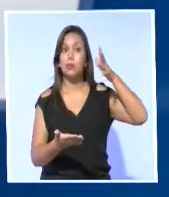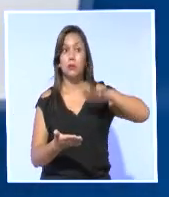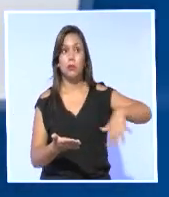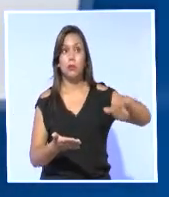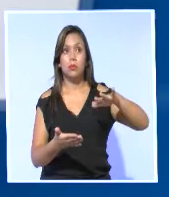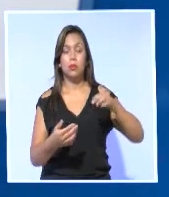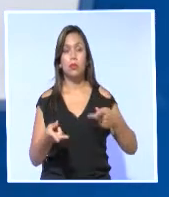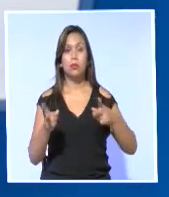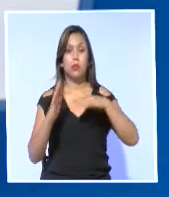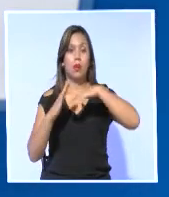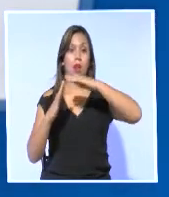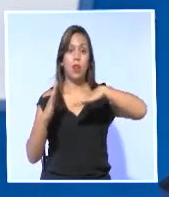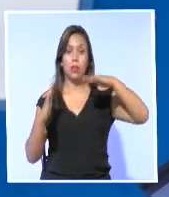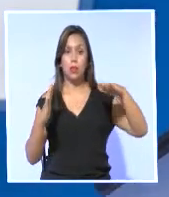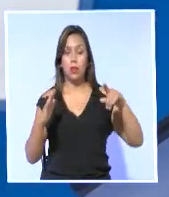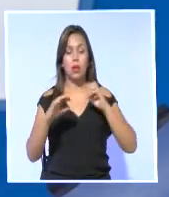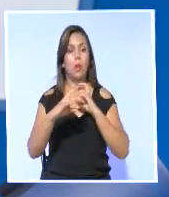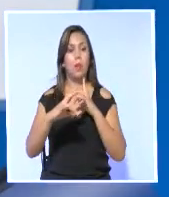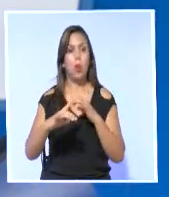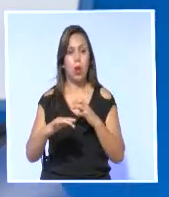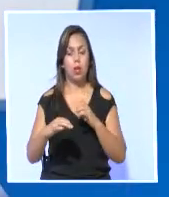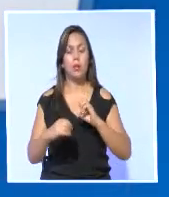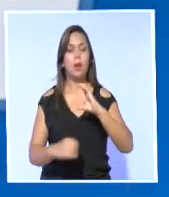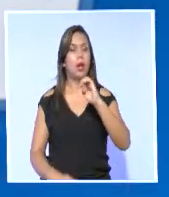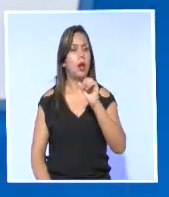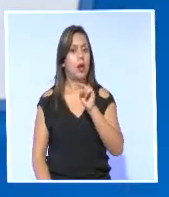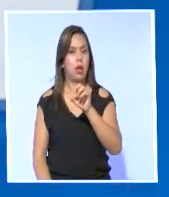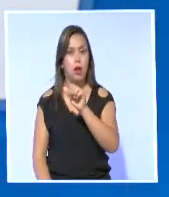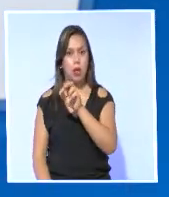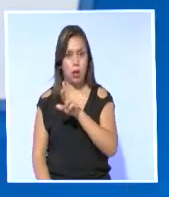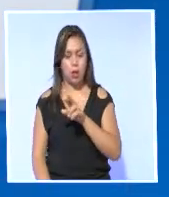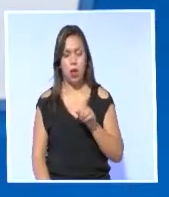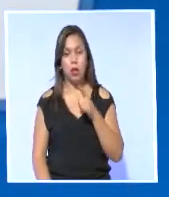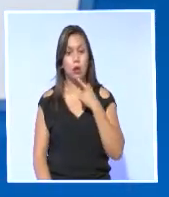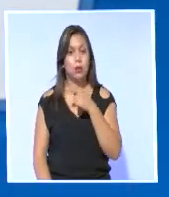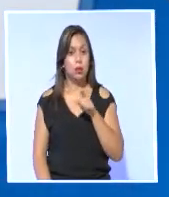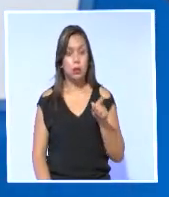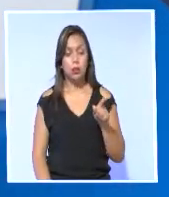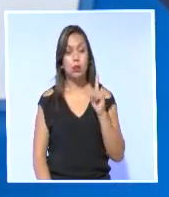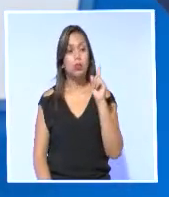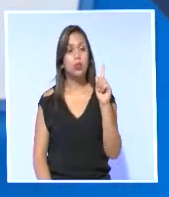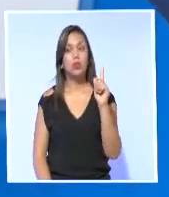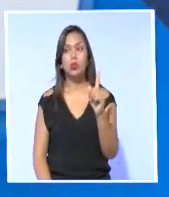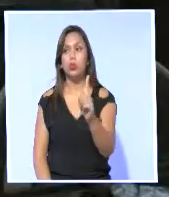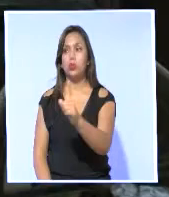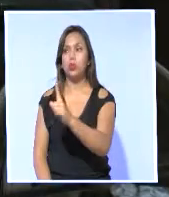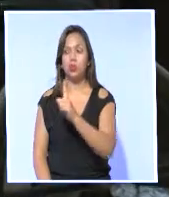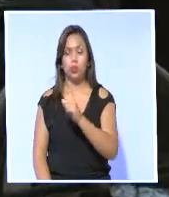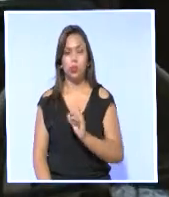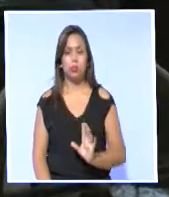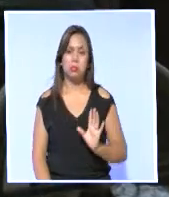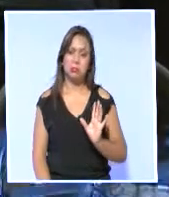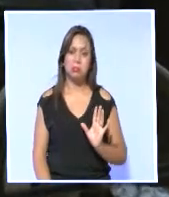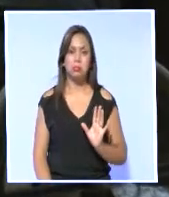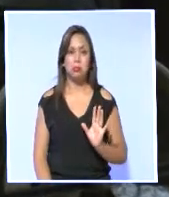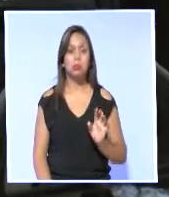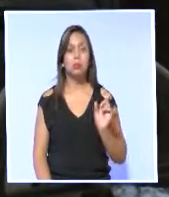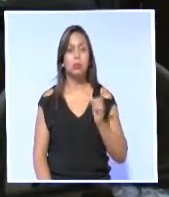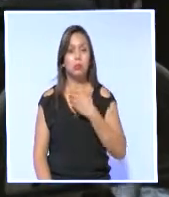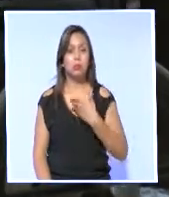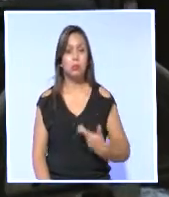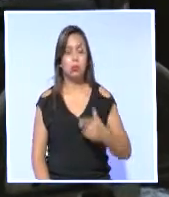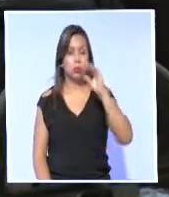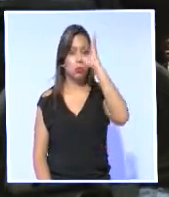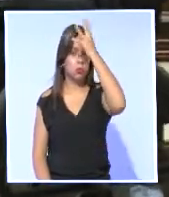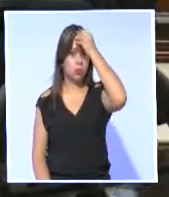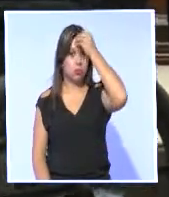así como las andinas de Bolívar, Cañar e Inbabura, registran apenas un caso de femicidio en cada una. Cabe mencionar que el presidente de la